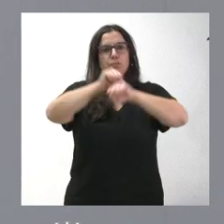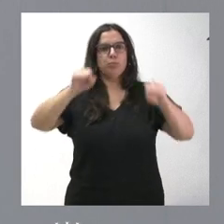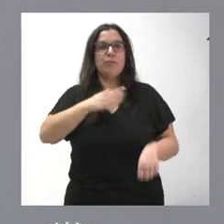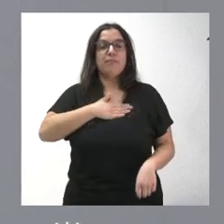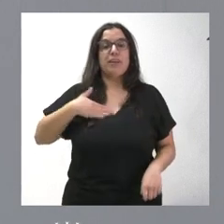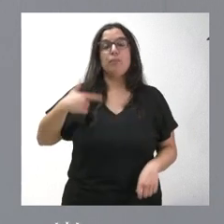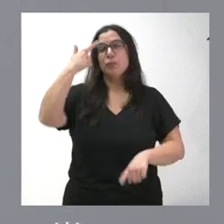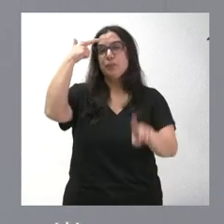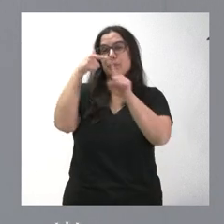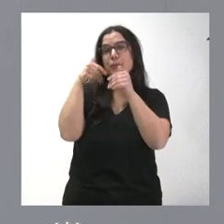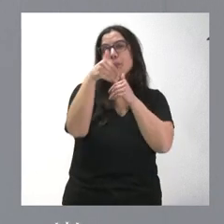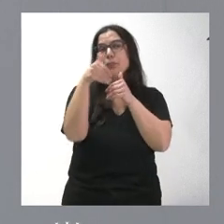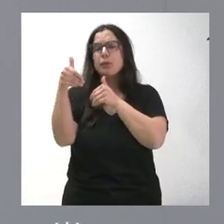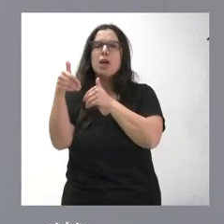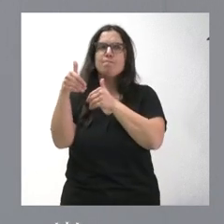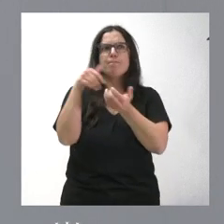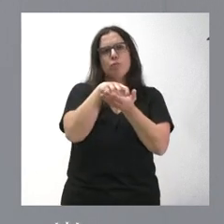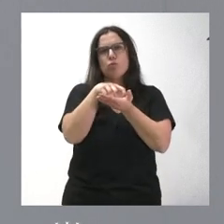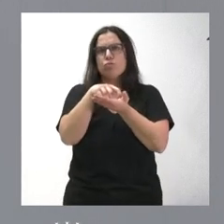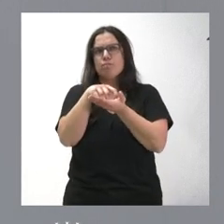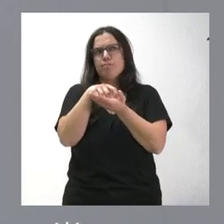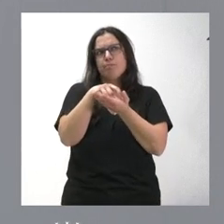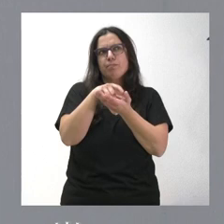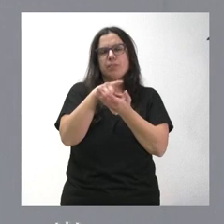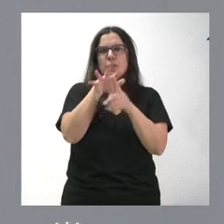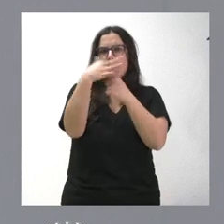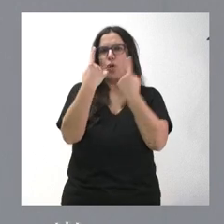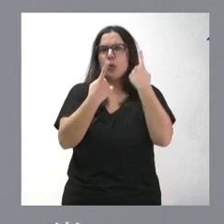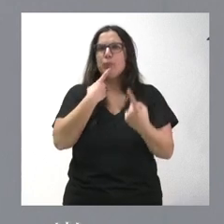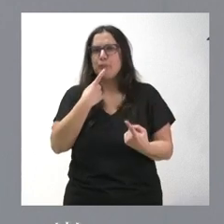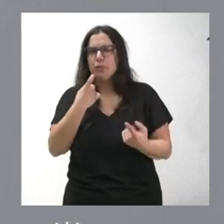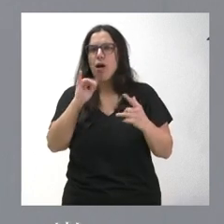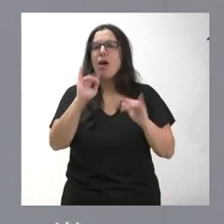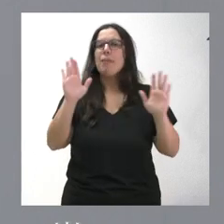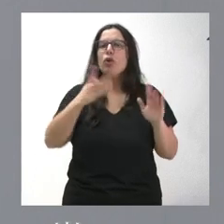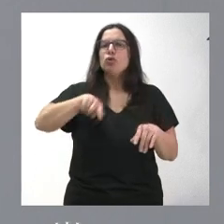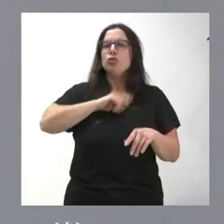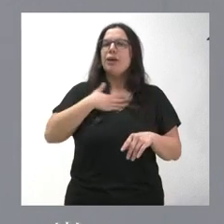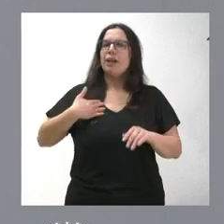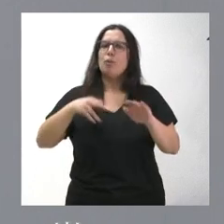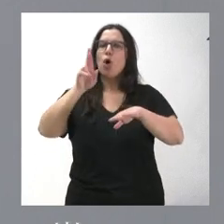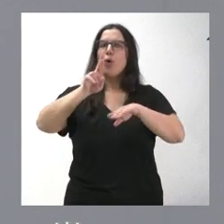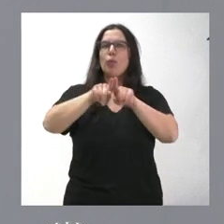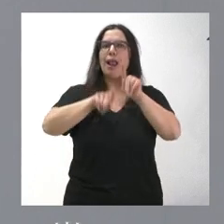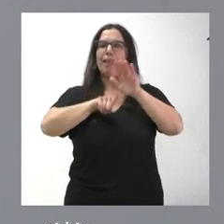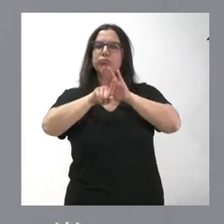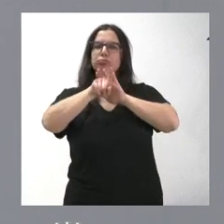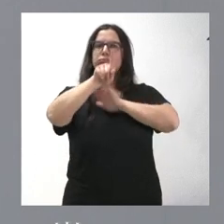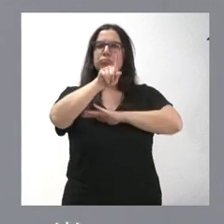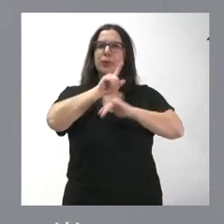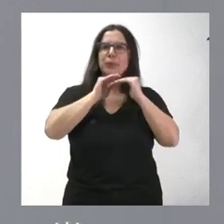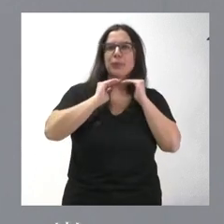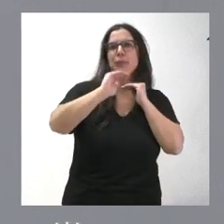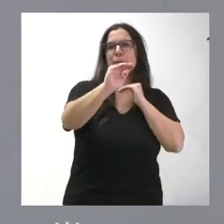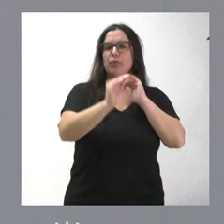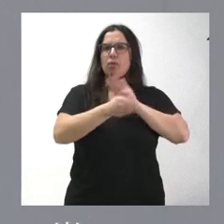los horizontes que vienen pues tienen cierta complejidad y nosotros queremos que Castilla y León mantenga el ritmo y mantenga el crecimiento